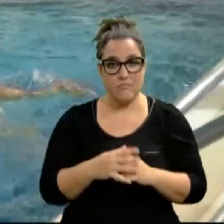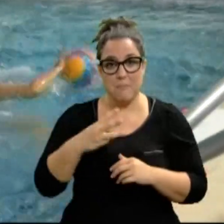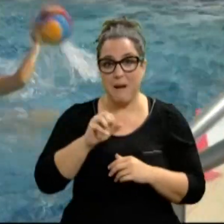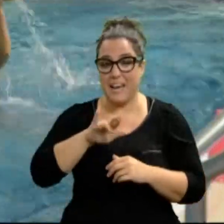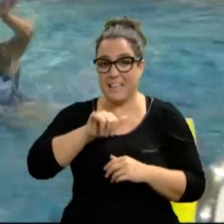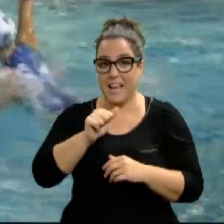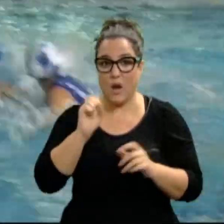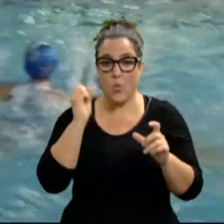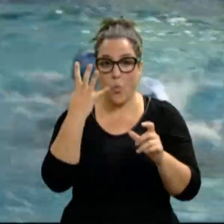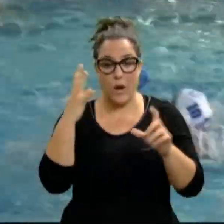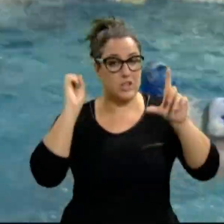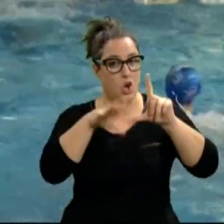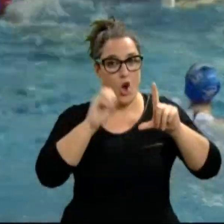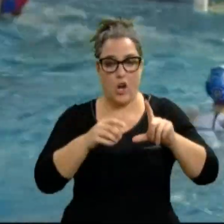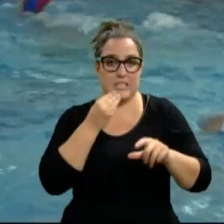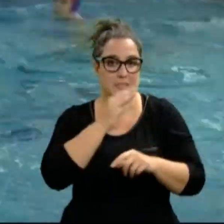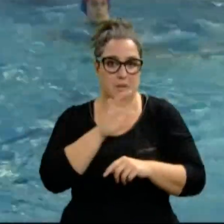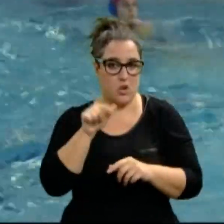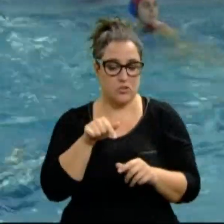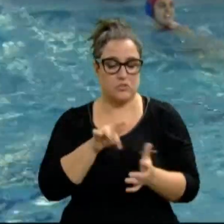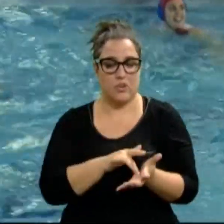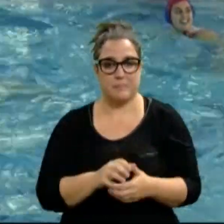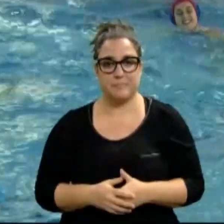Casado con cuatro goles fue la máxima artillera en la escuadra local.